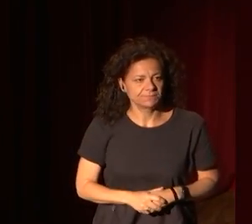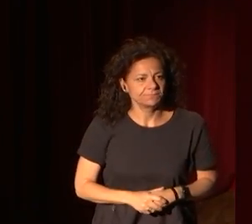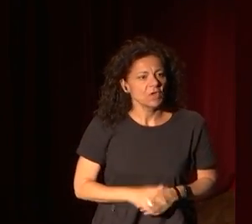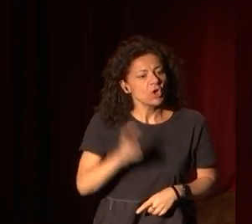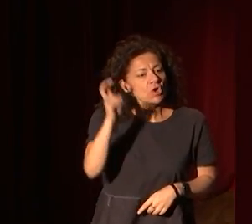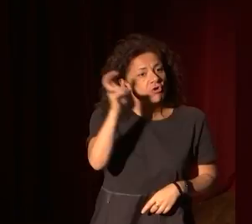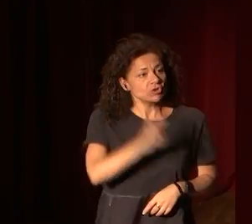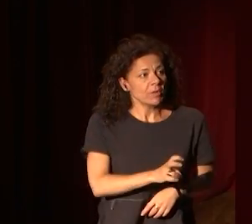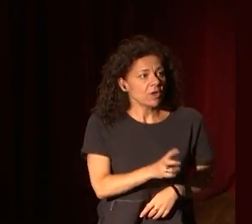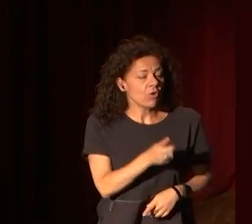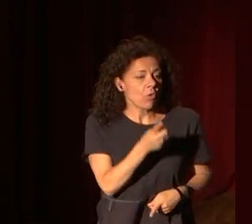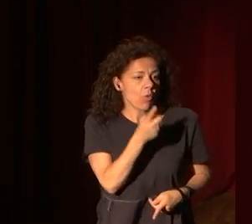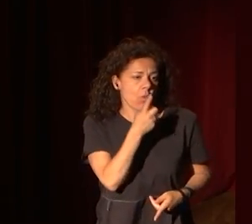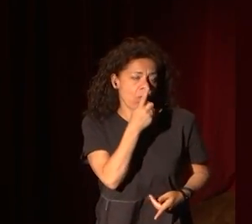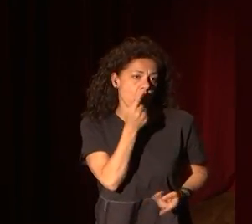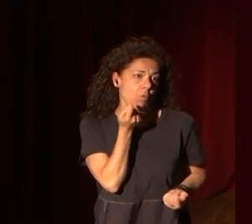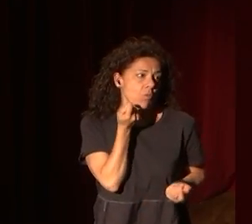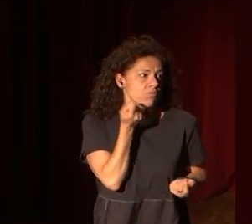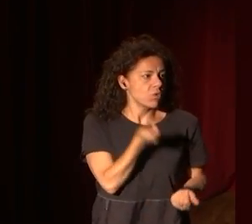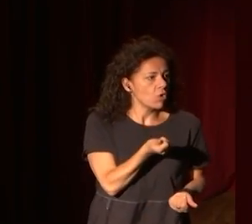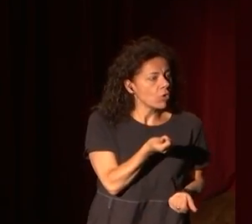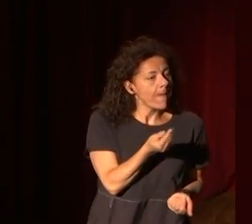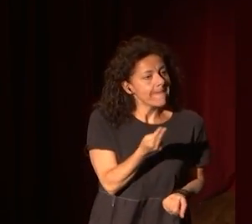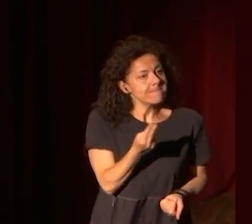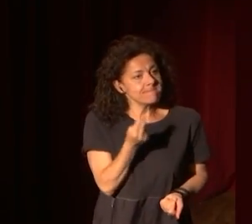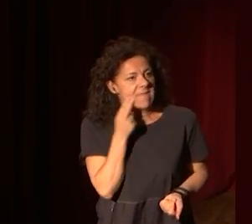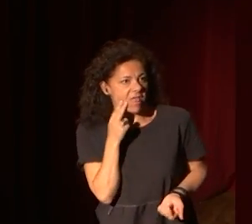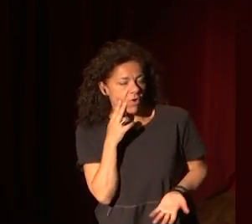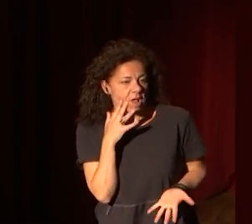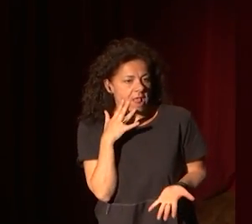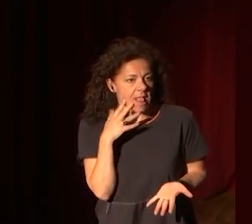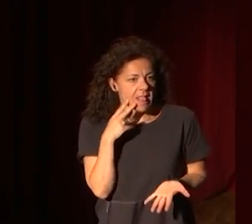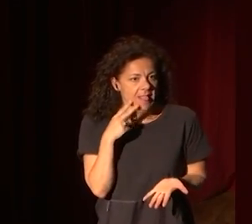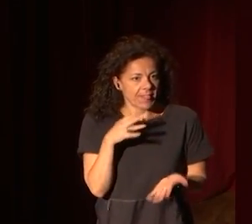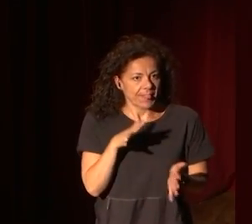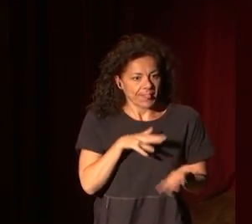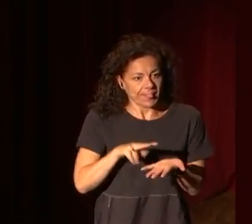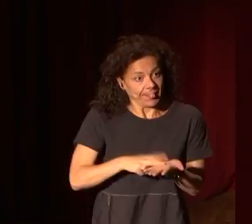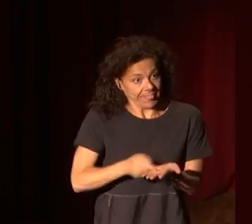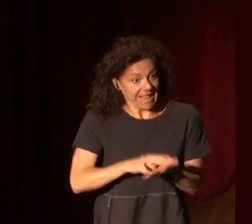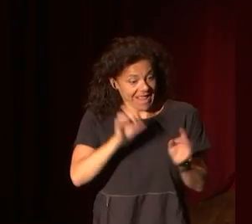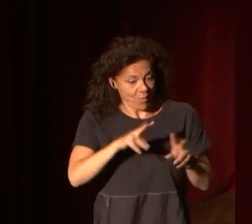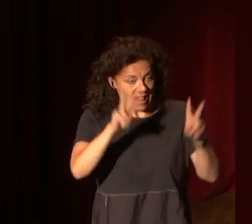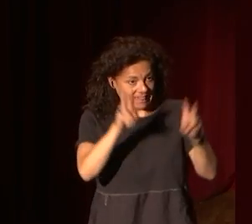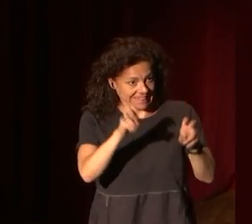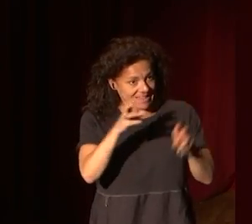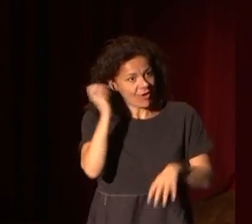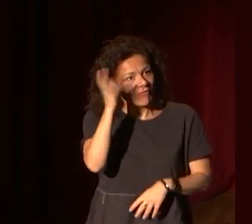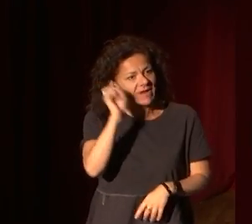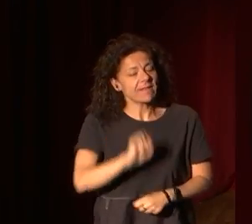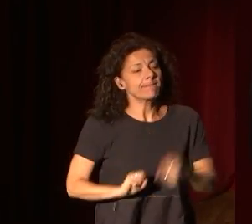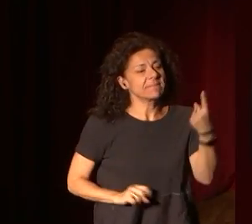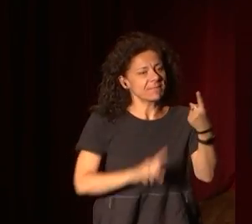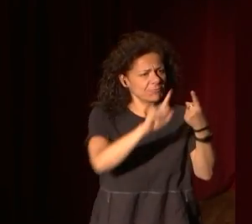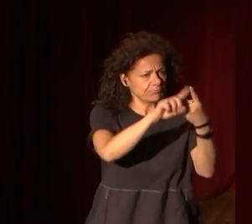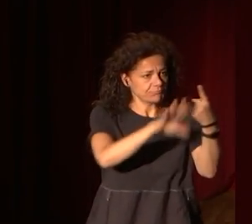vengo con un poco de temor y de temblor, así el título de la conferencia, en primer lugar porque